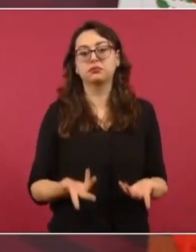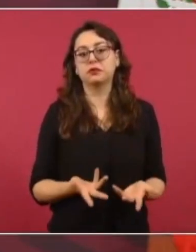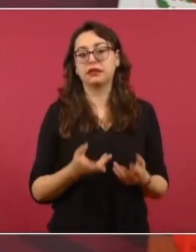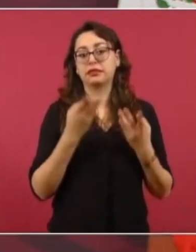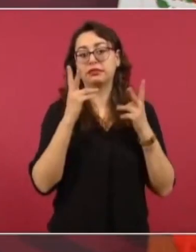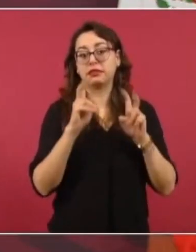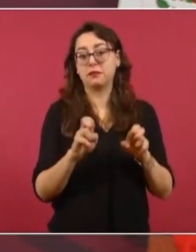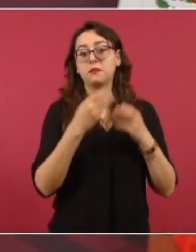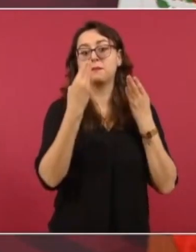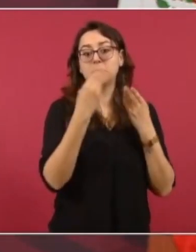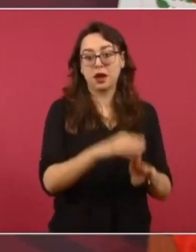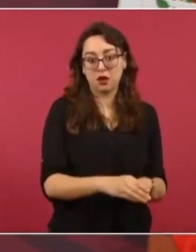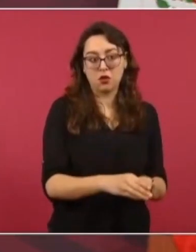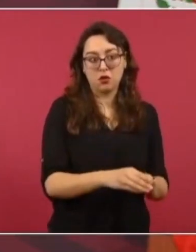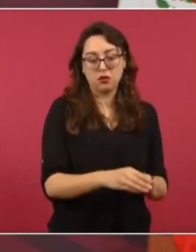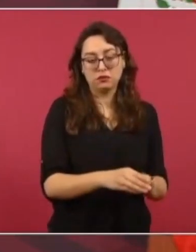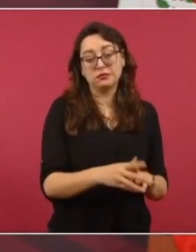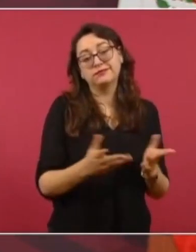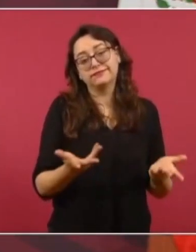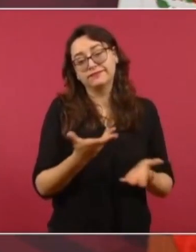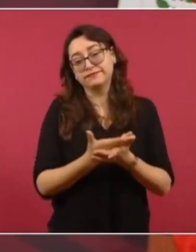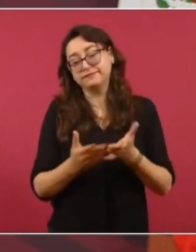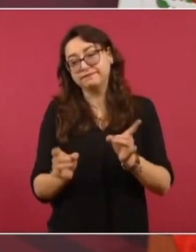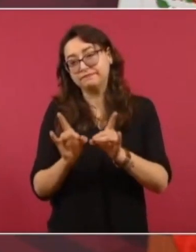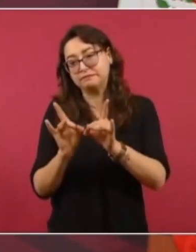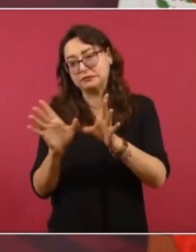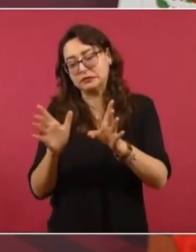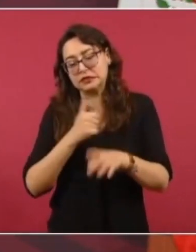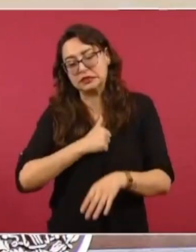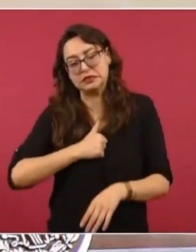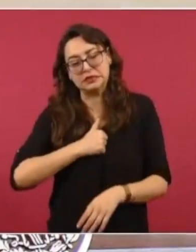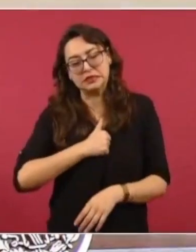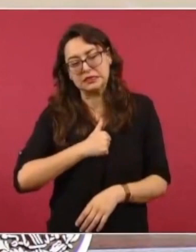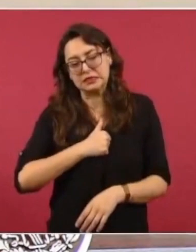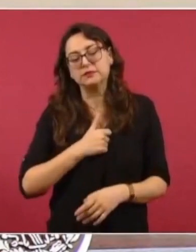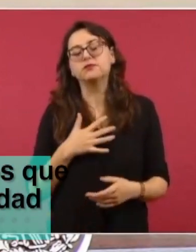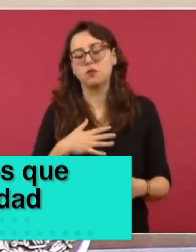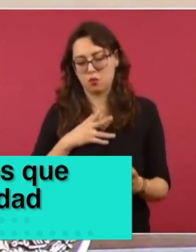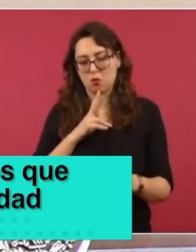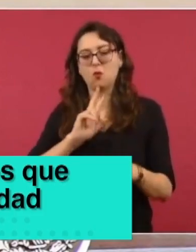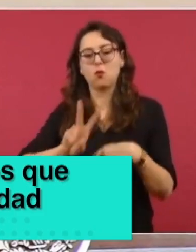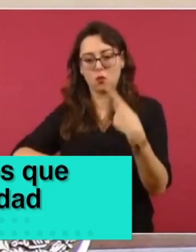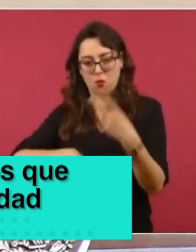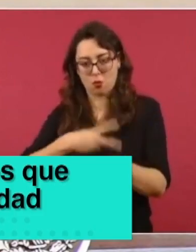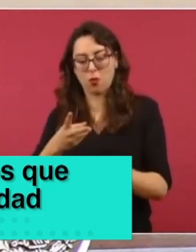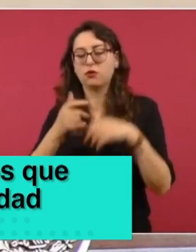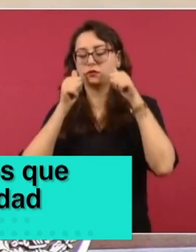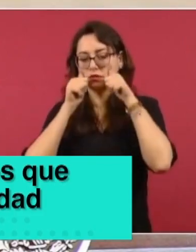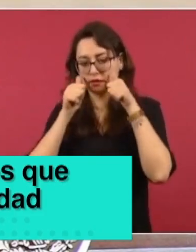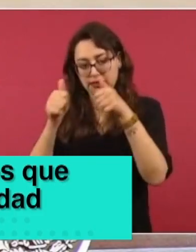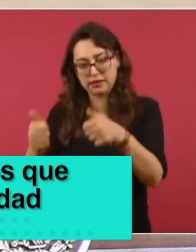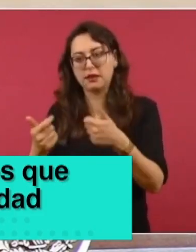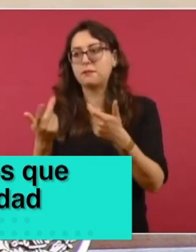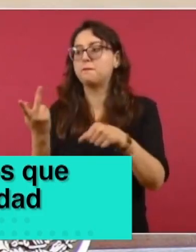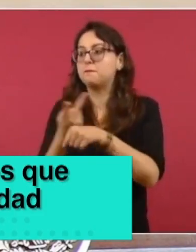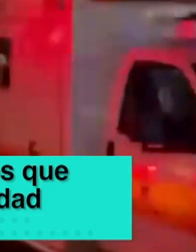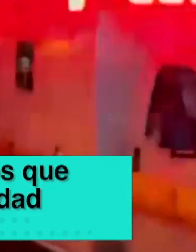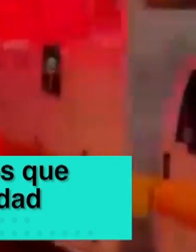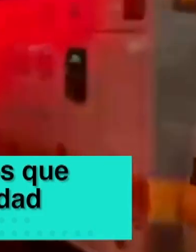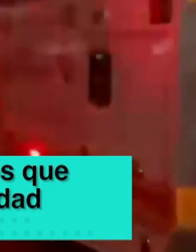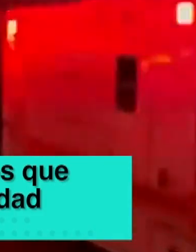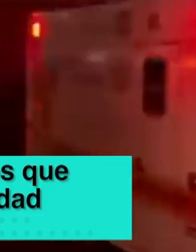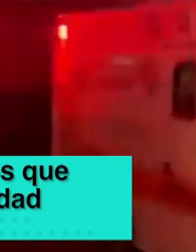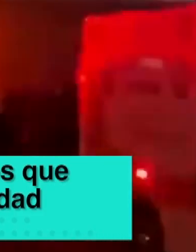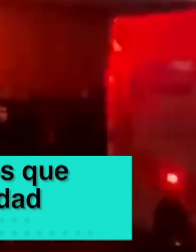Durante su próxima visita a Ciudad Juárez, el presidente se reunirá con el personal médico que atiende a los migrantes que resultaron lesionados